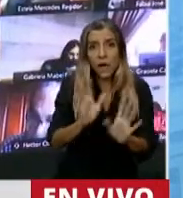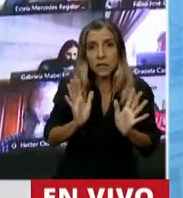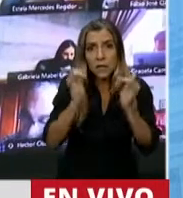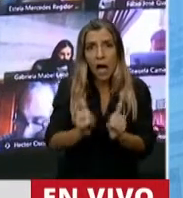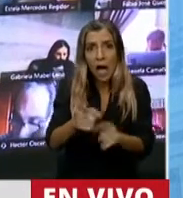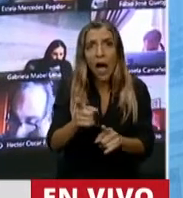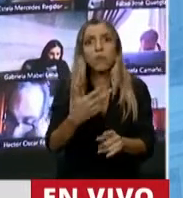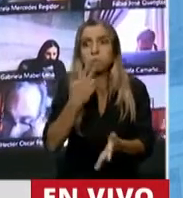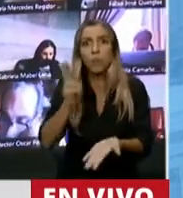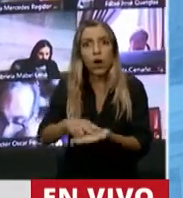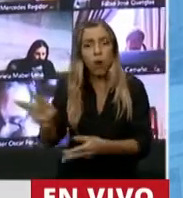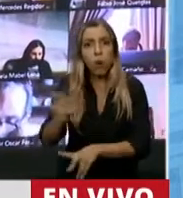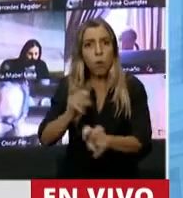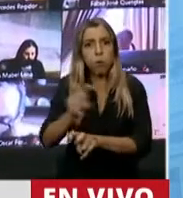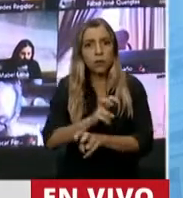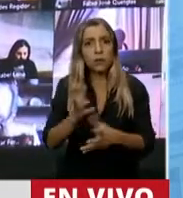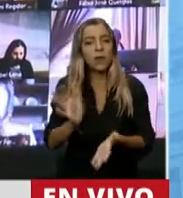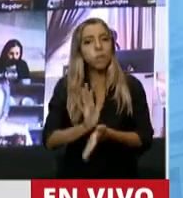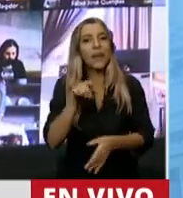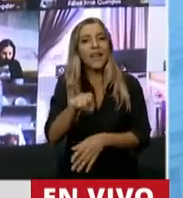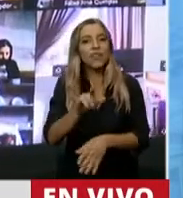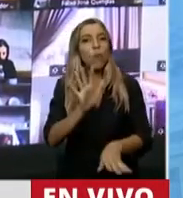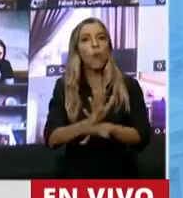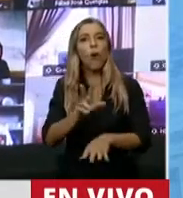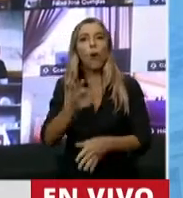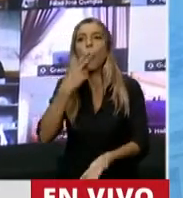Es decir, es un impuesto a la inversión en la Argentina,